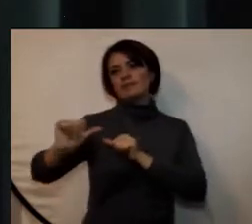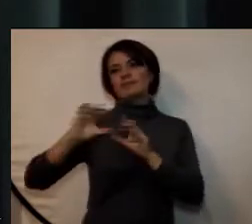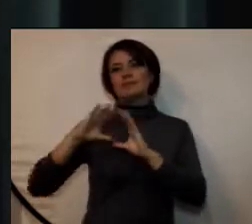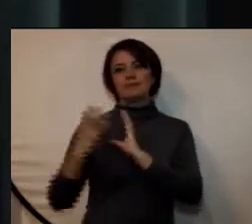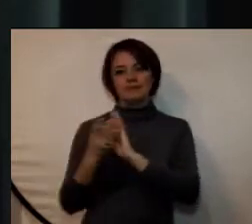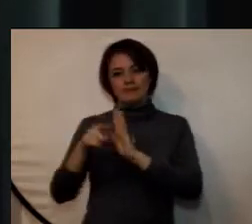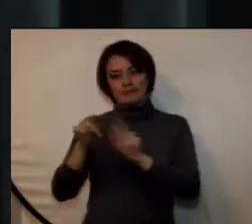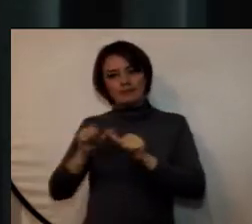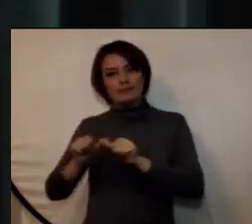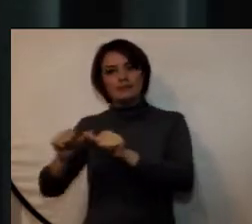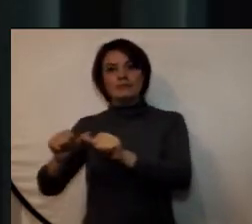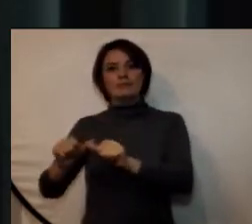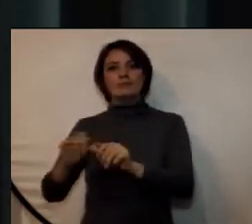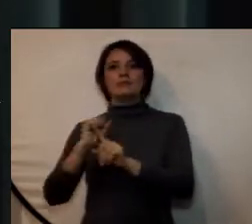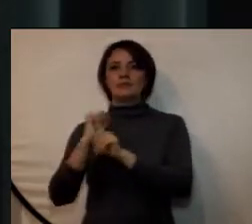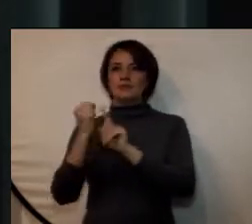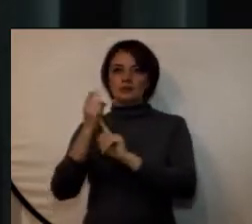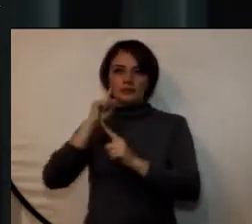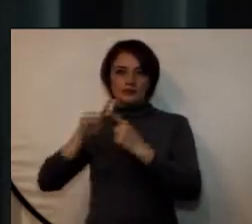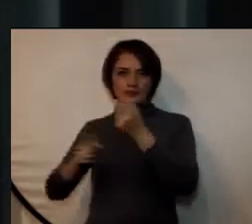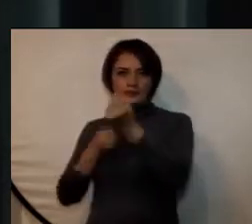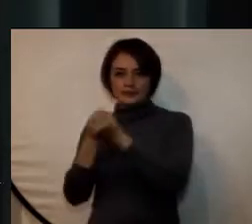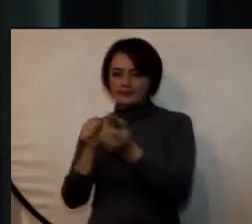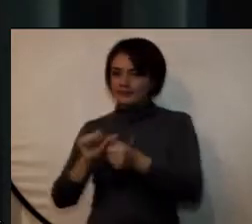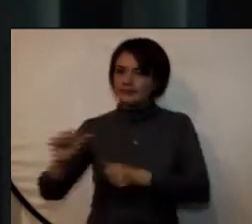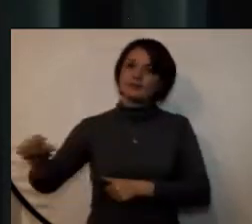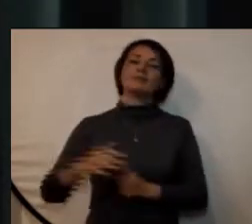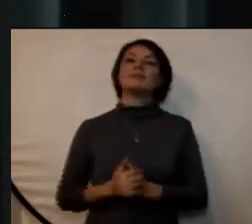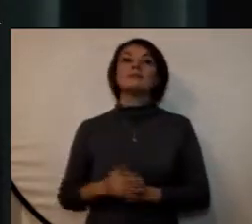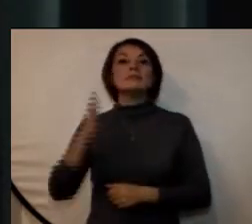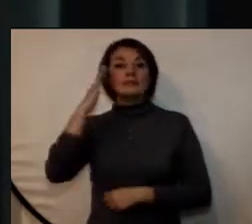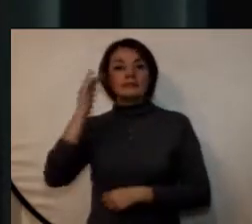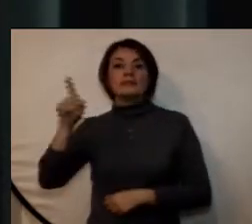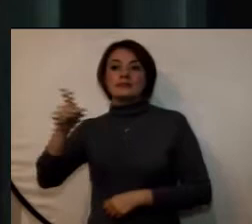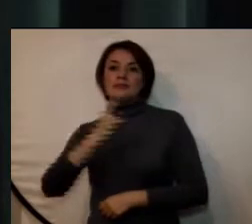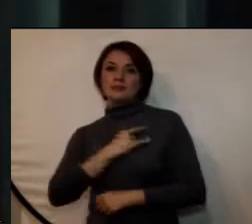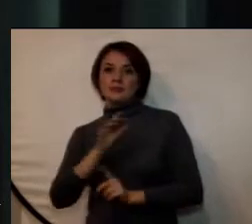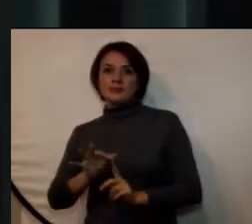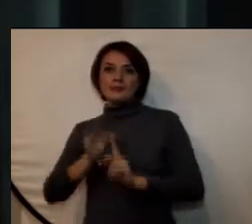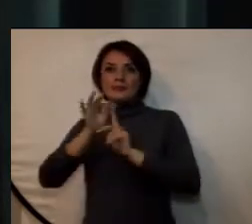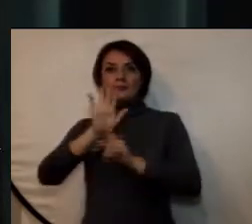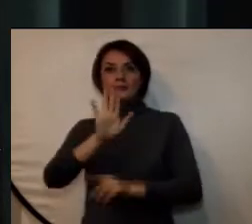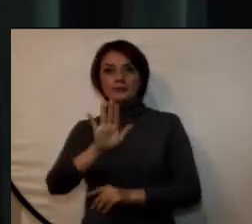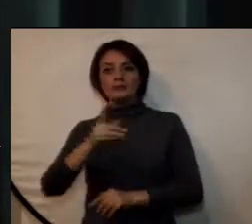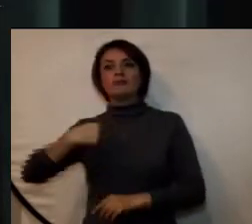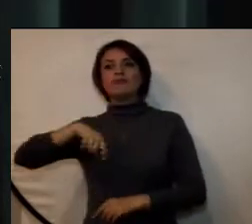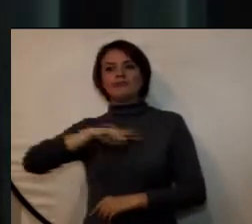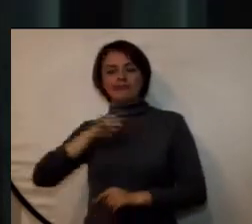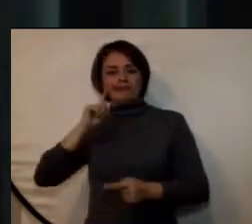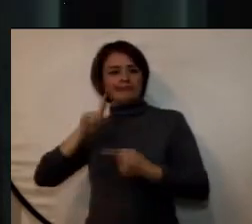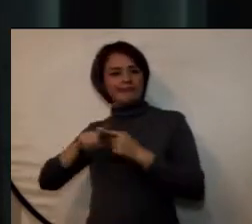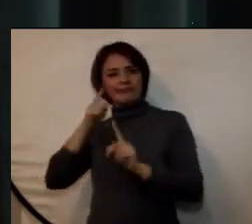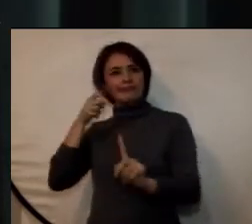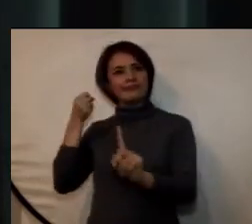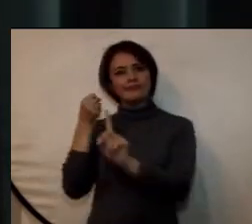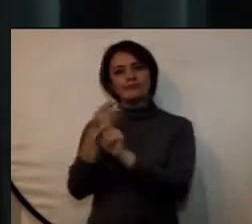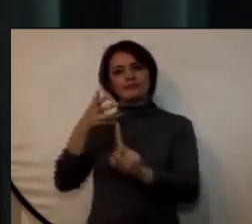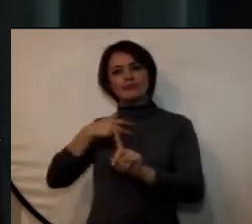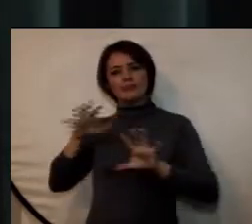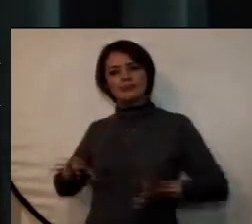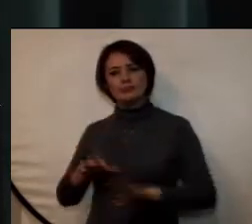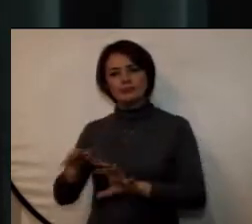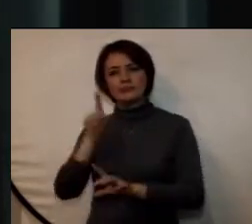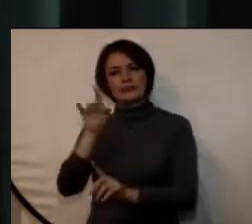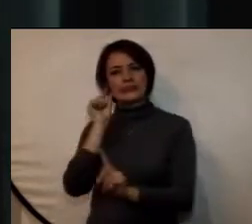mejoramiento del conjunto de la sociedad. Porque la educación superior debe continuar impactando con sus funciones